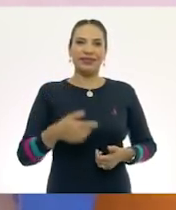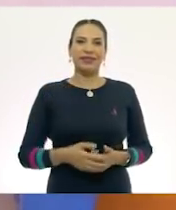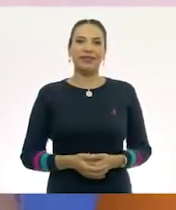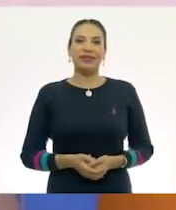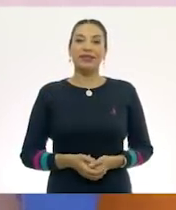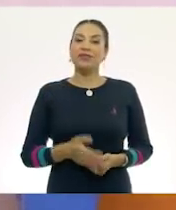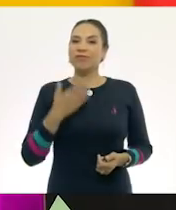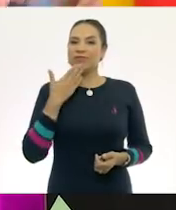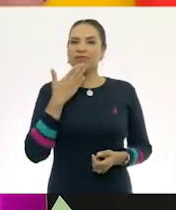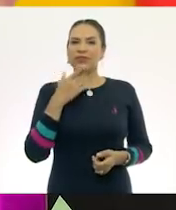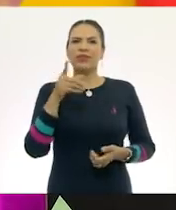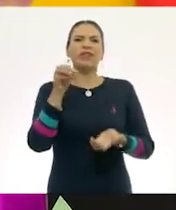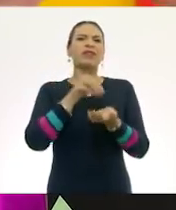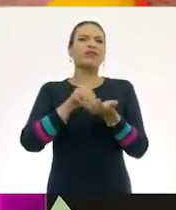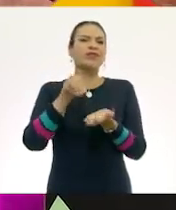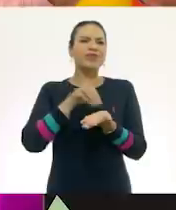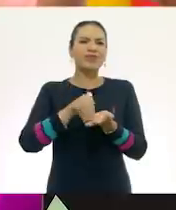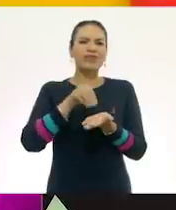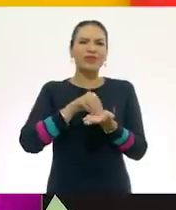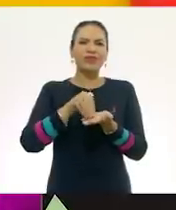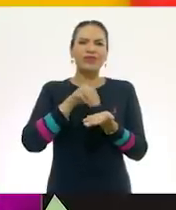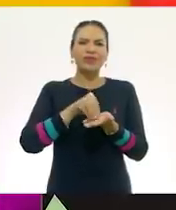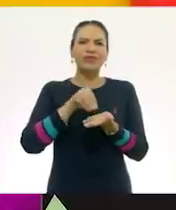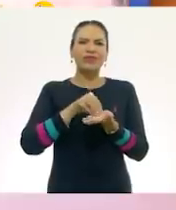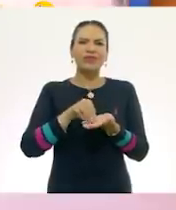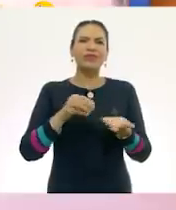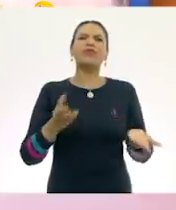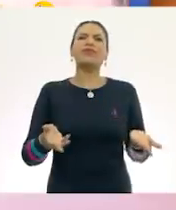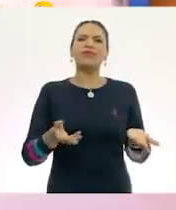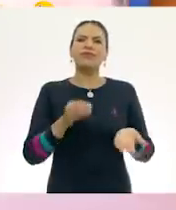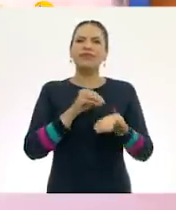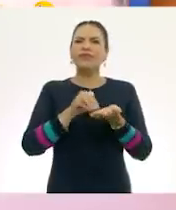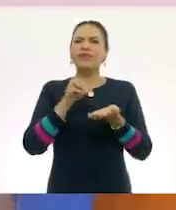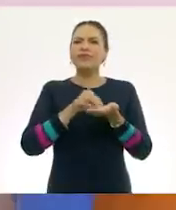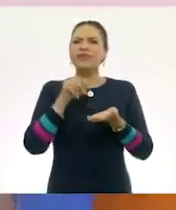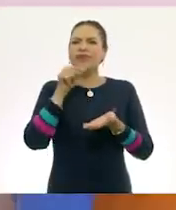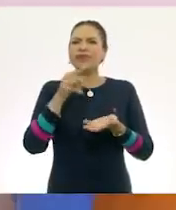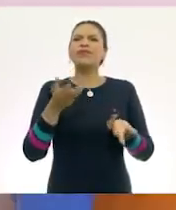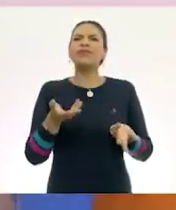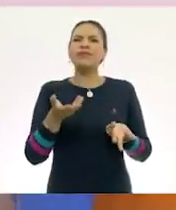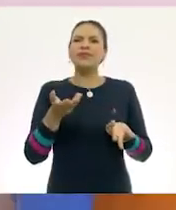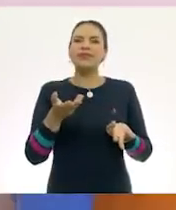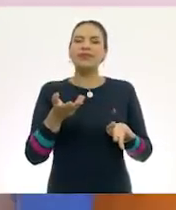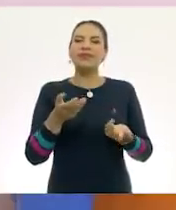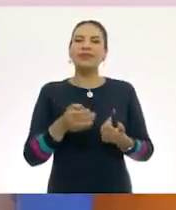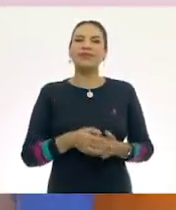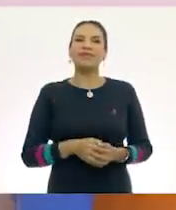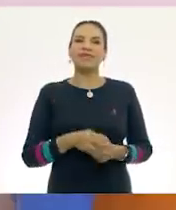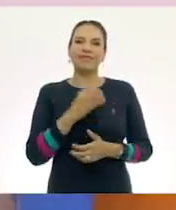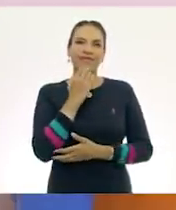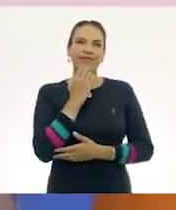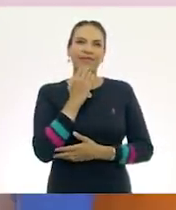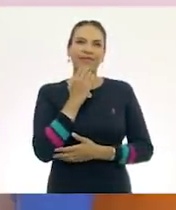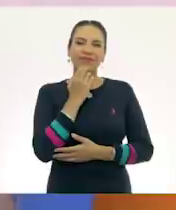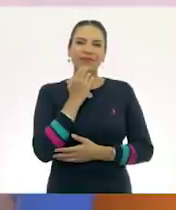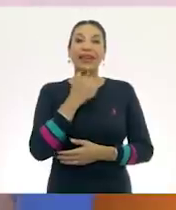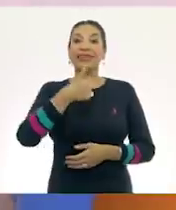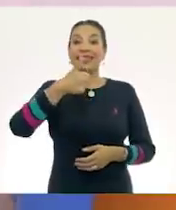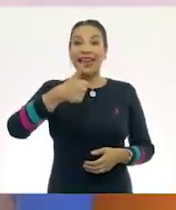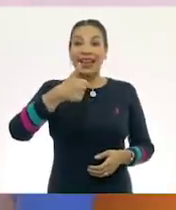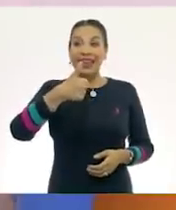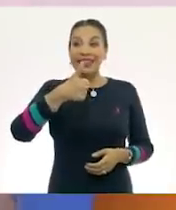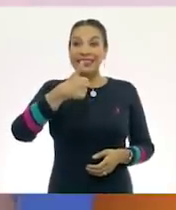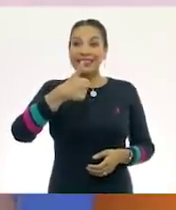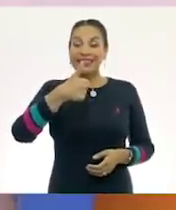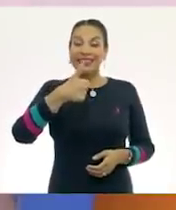Ok. ¡El cerdito! ¡El cerdito! Y este cerdito es el... ¡El seis!